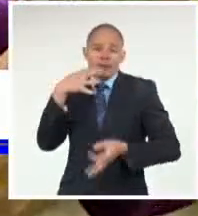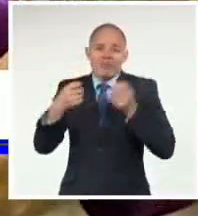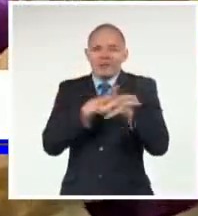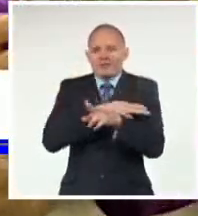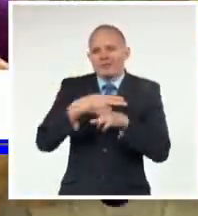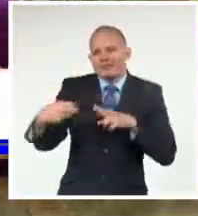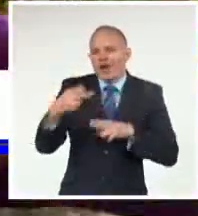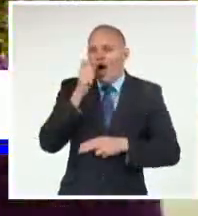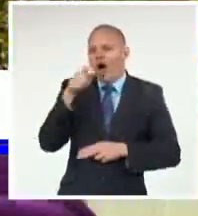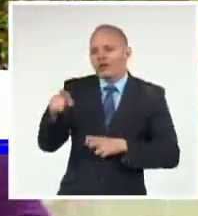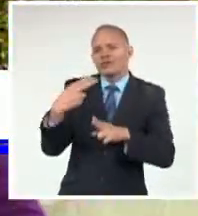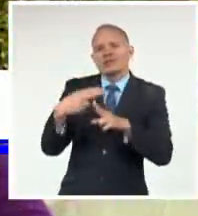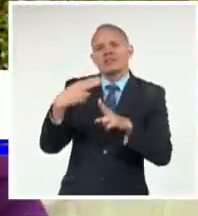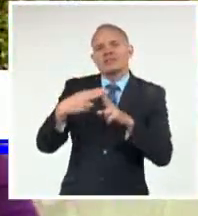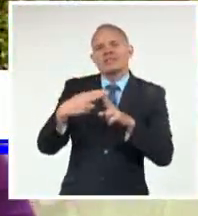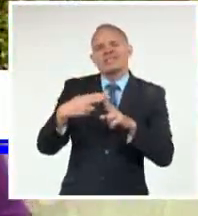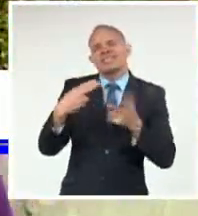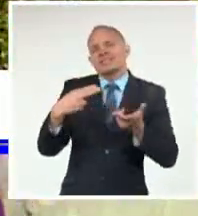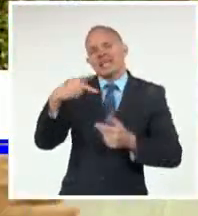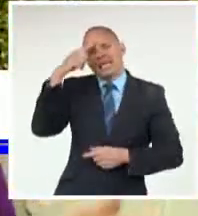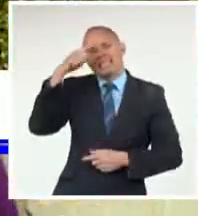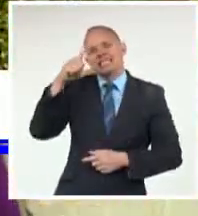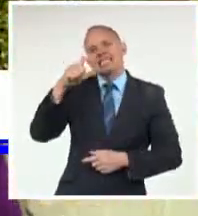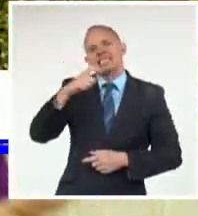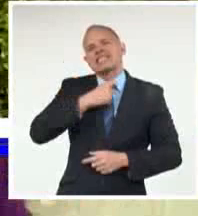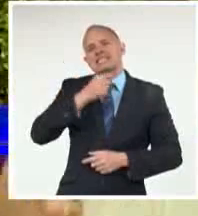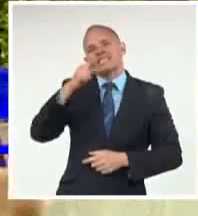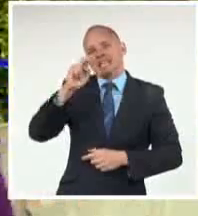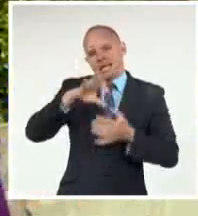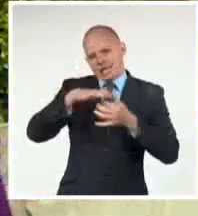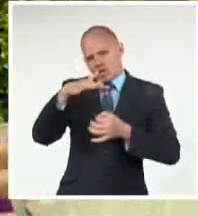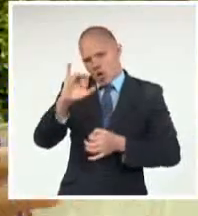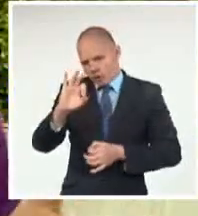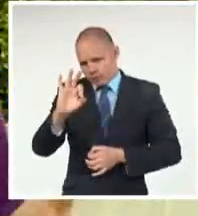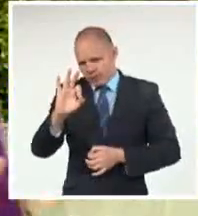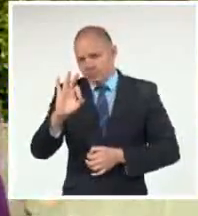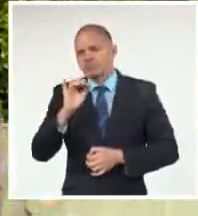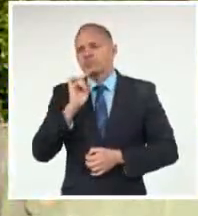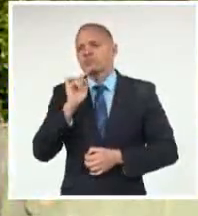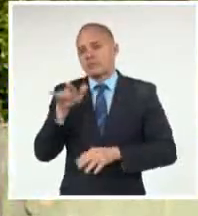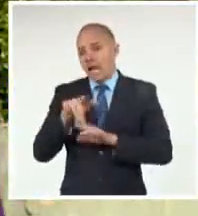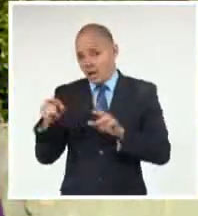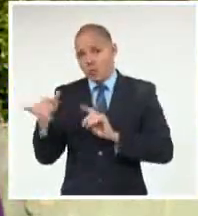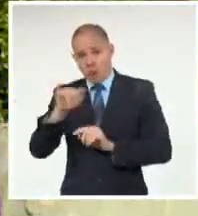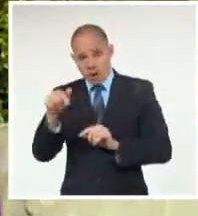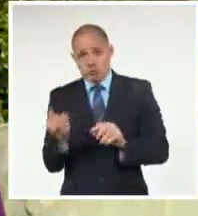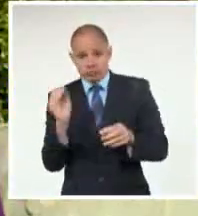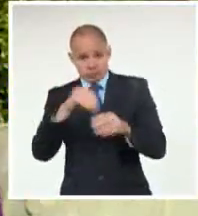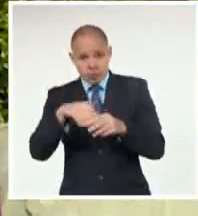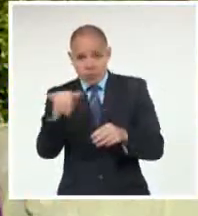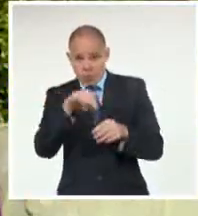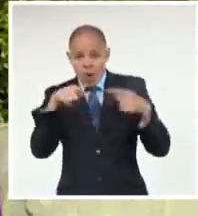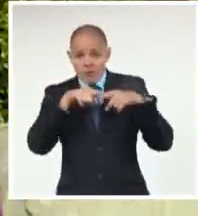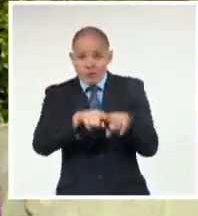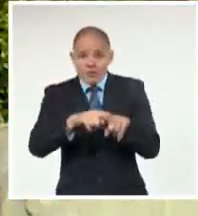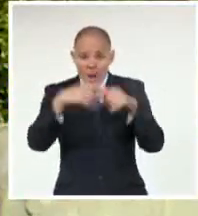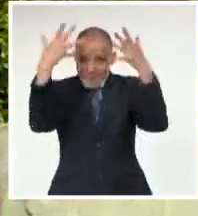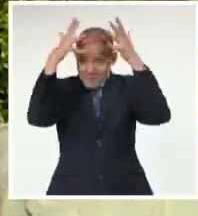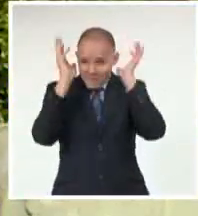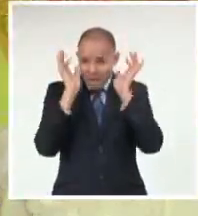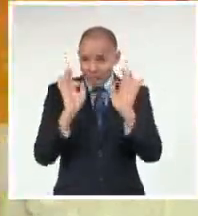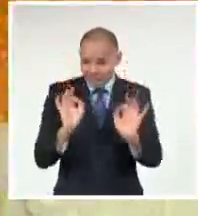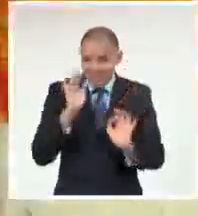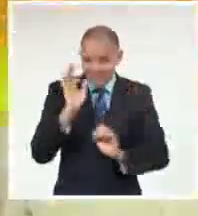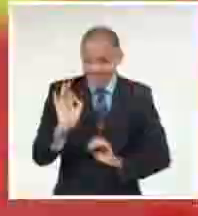formó parte Como grupo De experimentación sonora Ingresó en la nueva trova Todo el mundo Junto Porque además Él acompañaba Pablo al principio Pablo